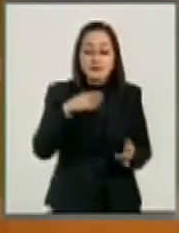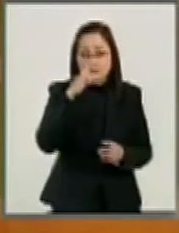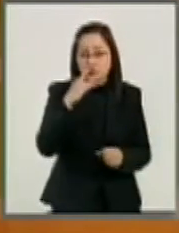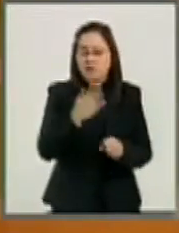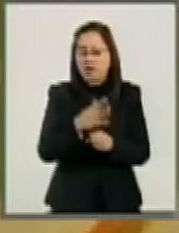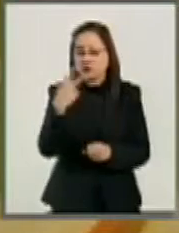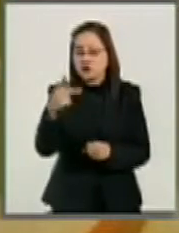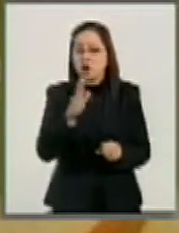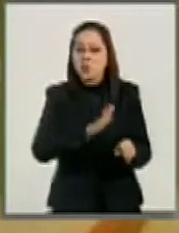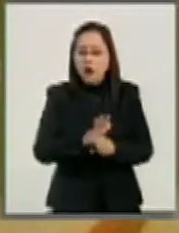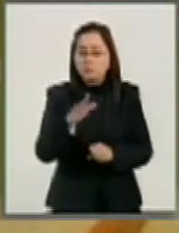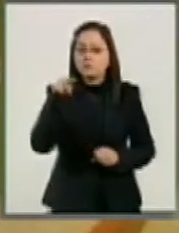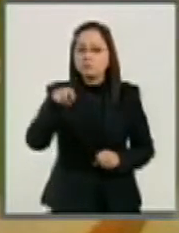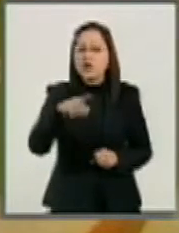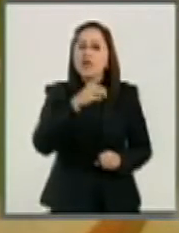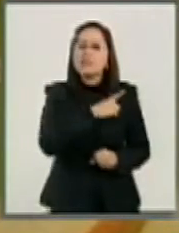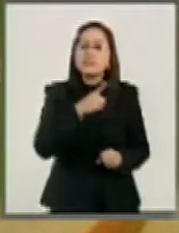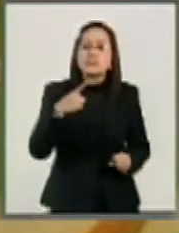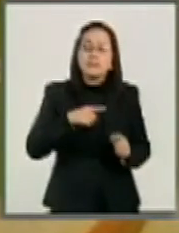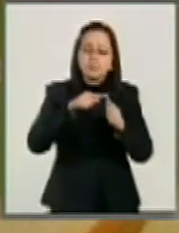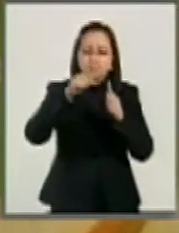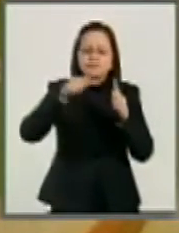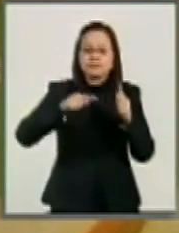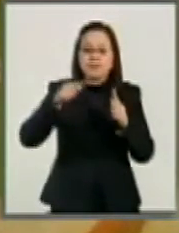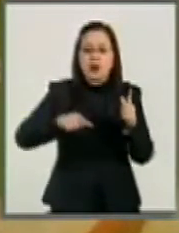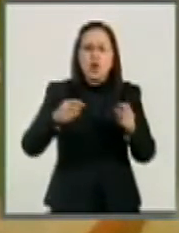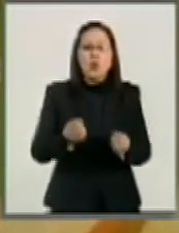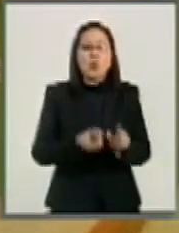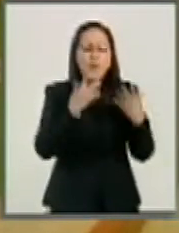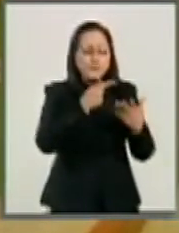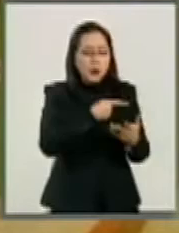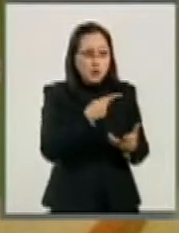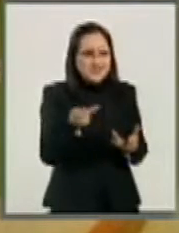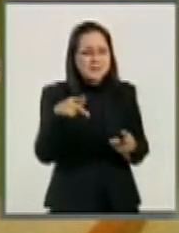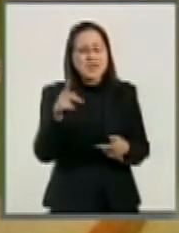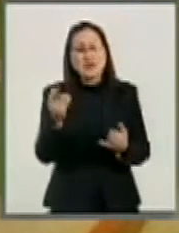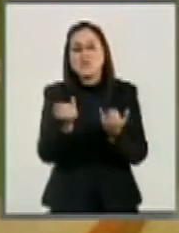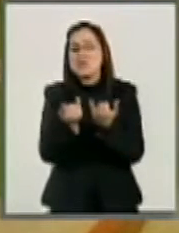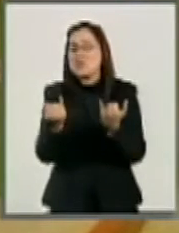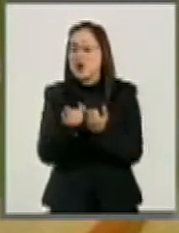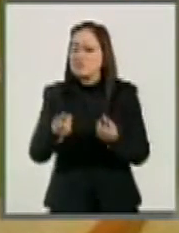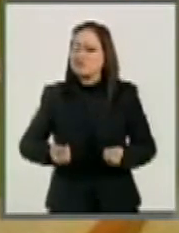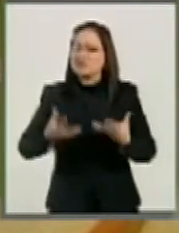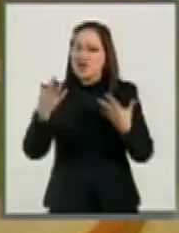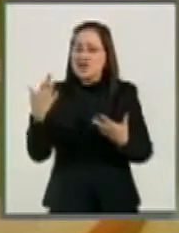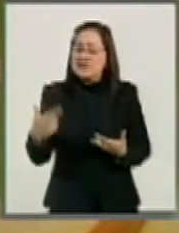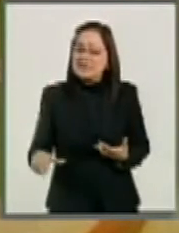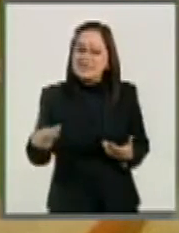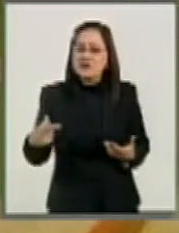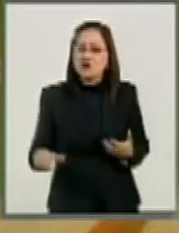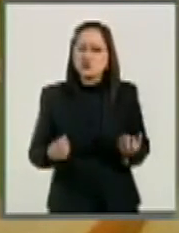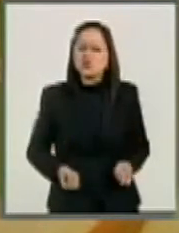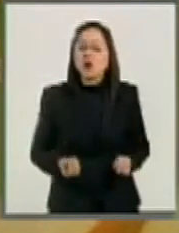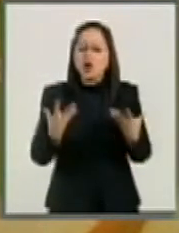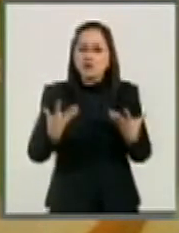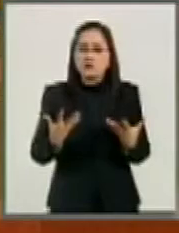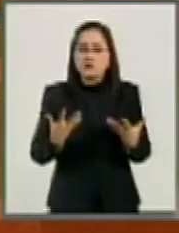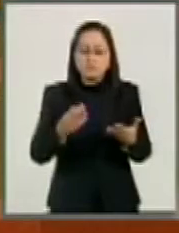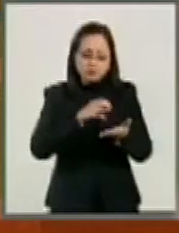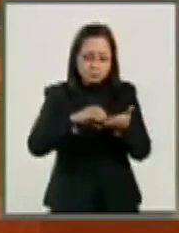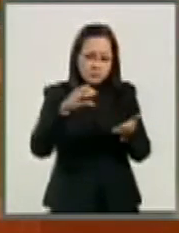la riqueza. De aprobarse esta reforma, el primer párrafo del artículo, perdón, del apartado C del artículo